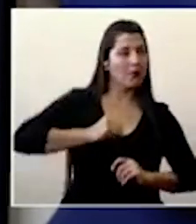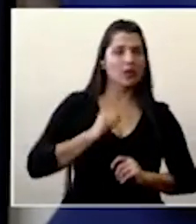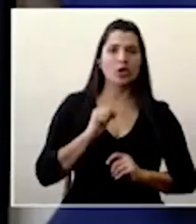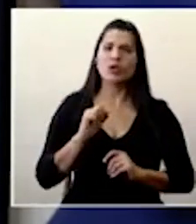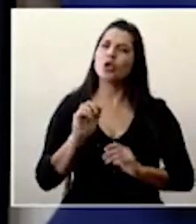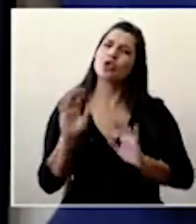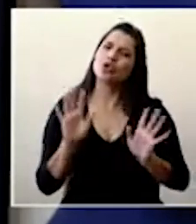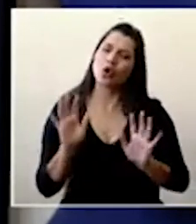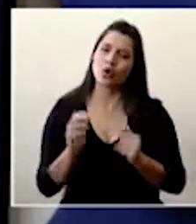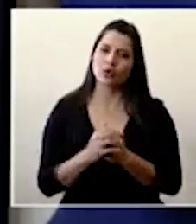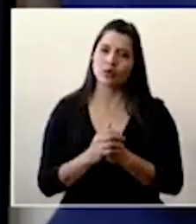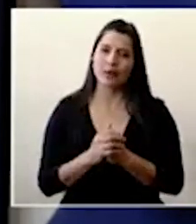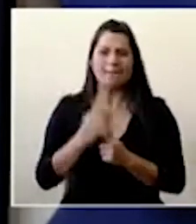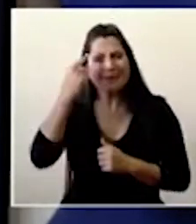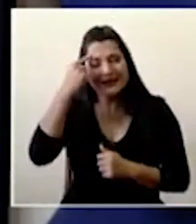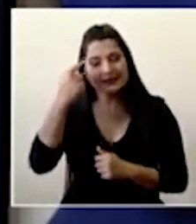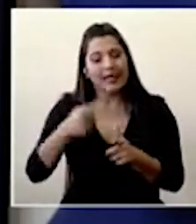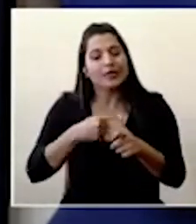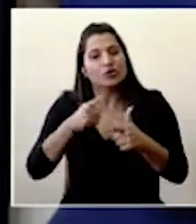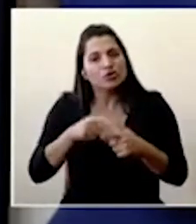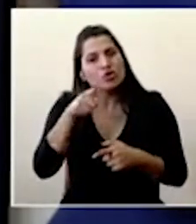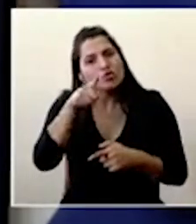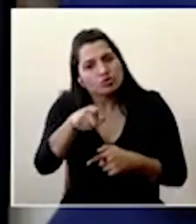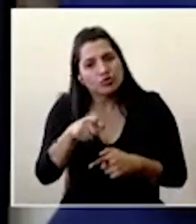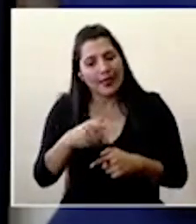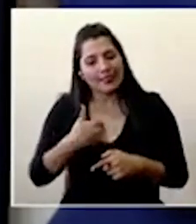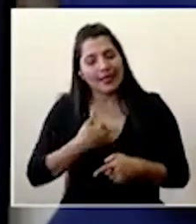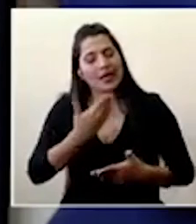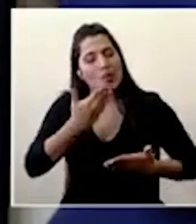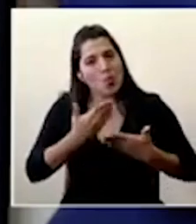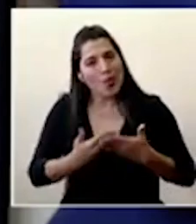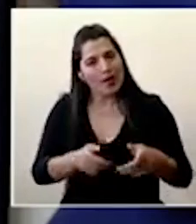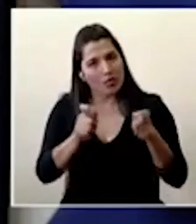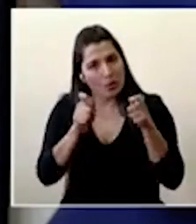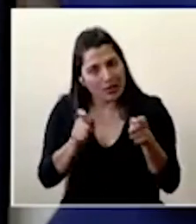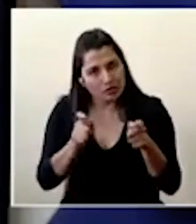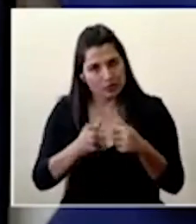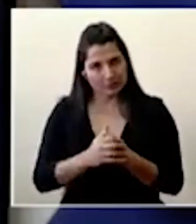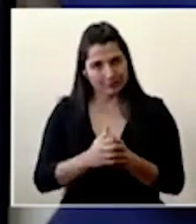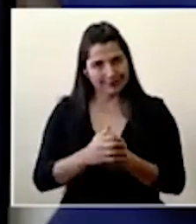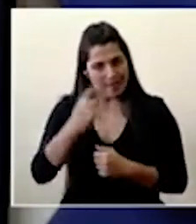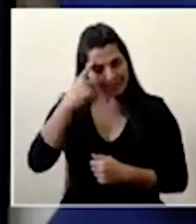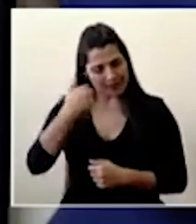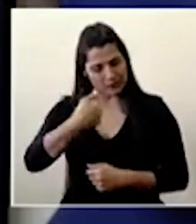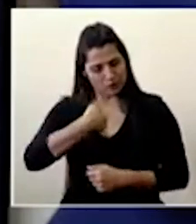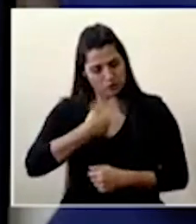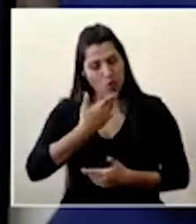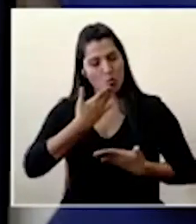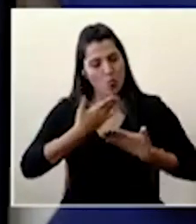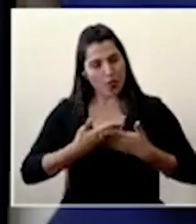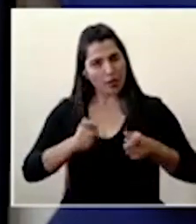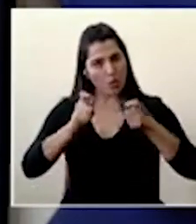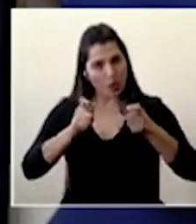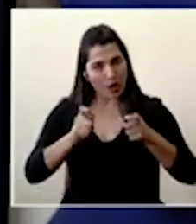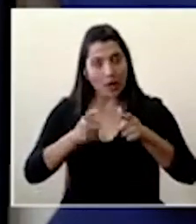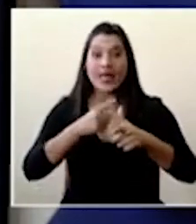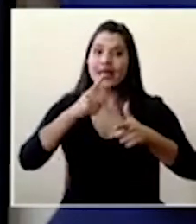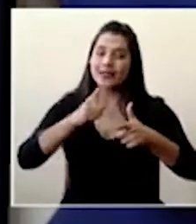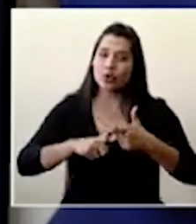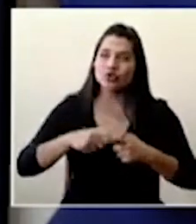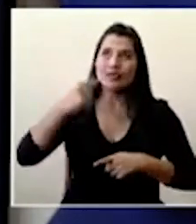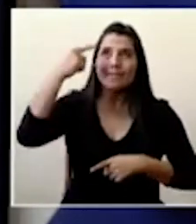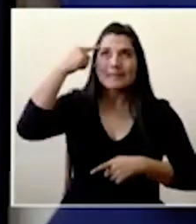muy educada y se dan las consecuencias de no practicar esas